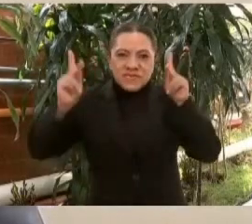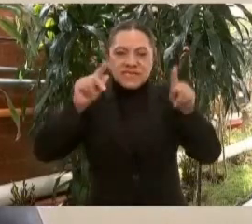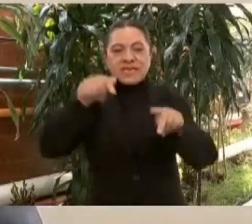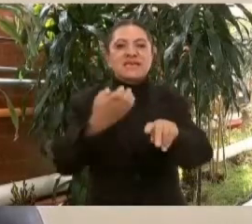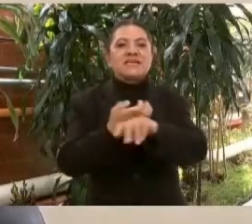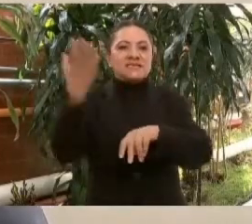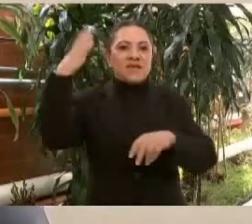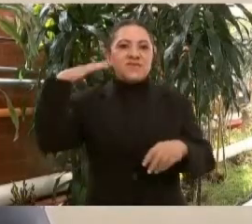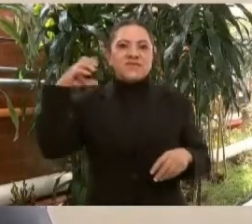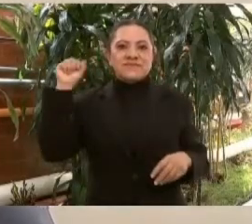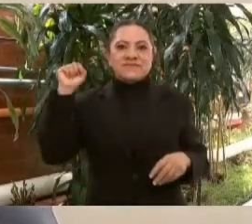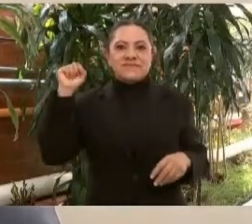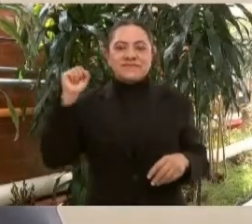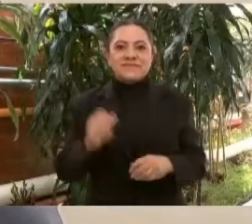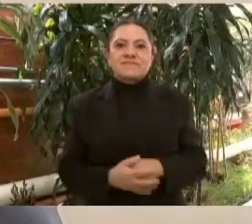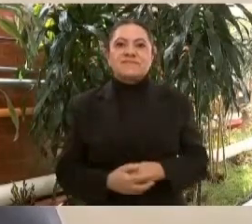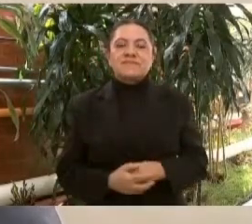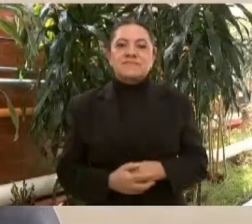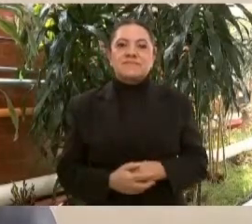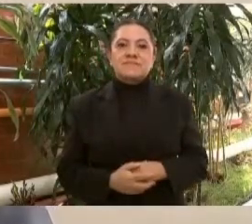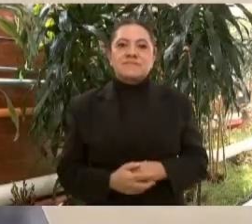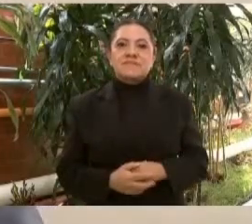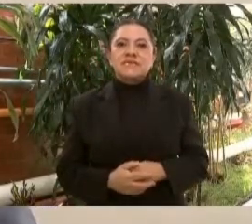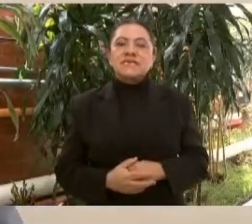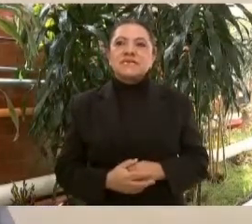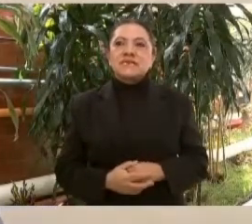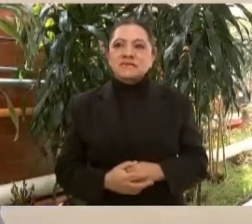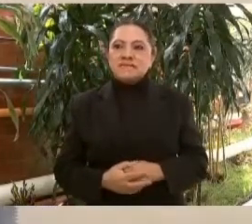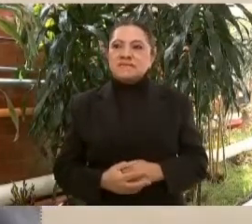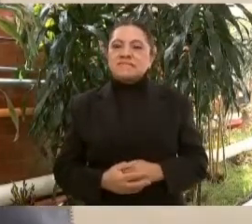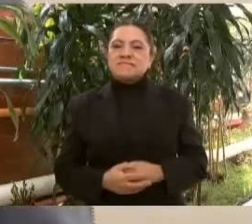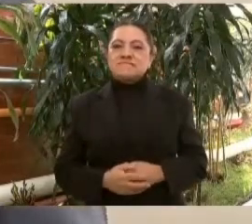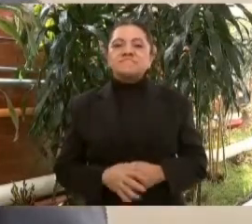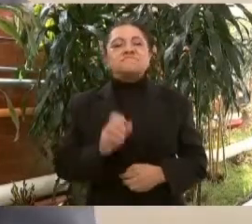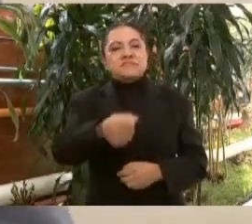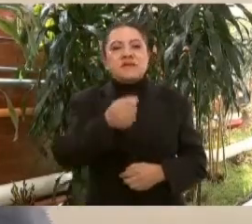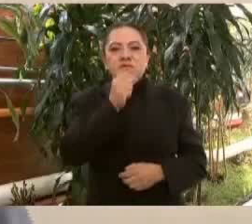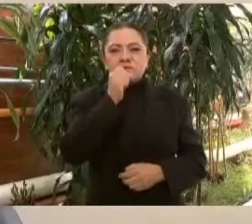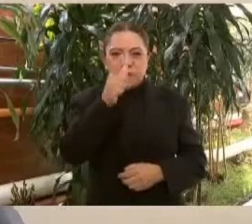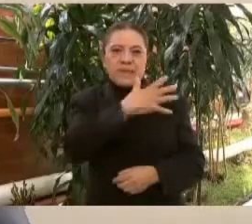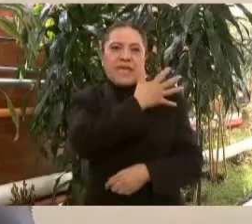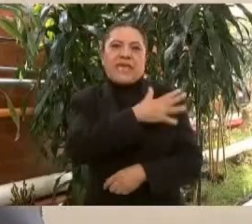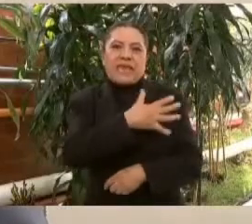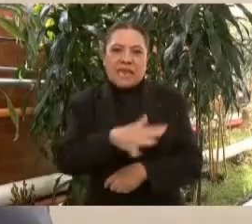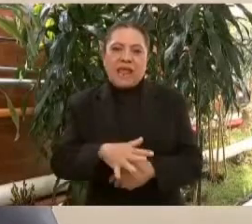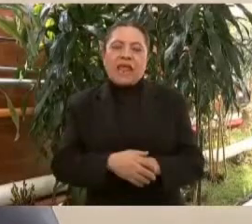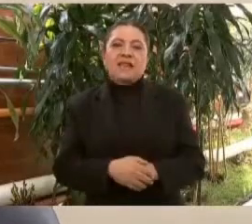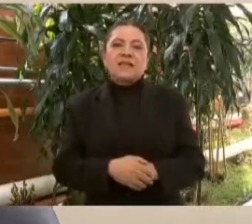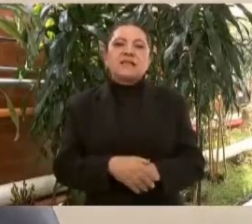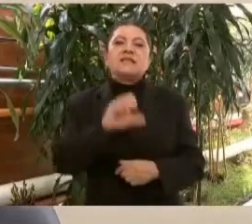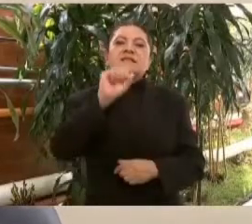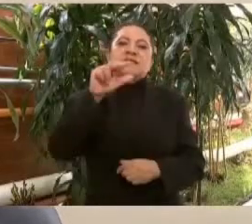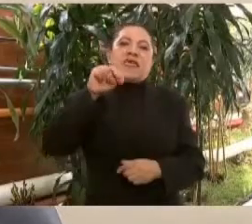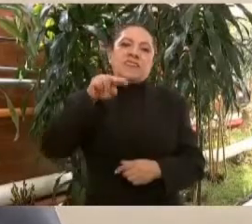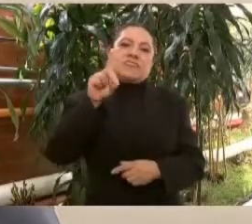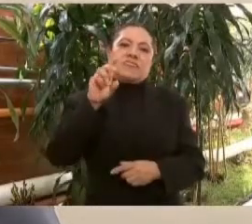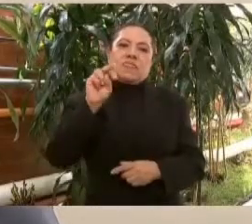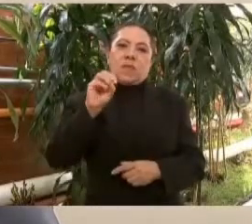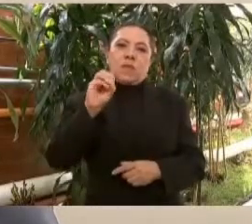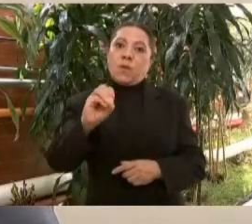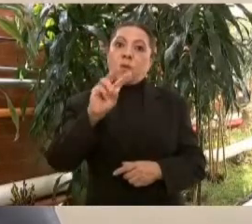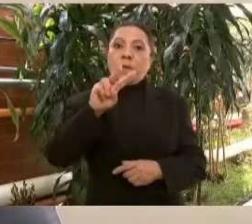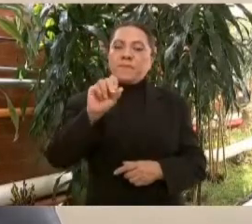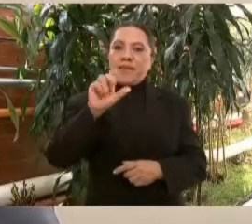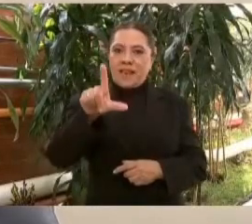Morelos. Hago la extensión de saludar al general Luis Cresencio Sandoval, secretario de la Defensa Nacional, al